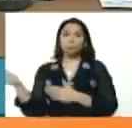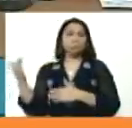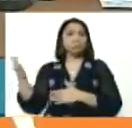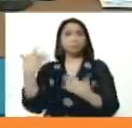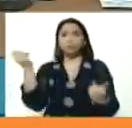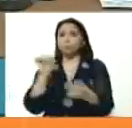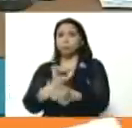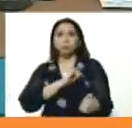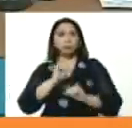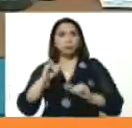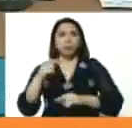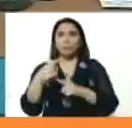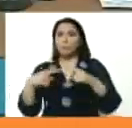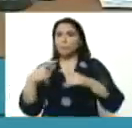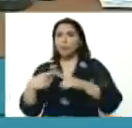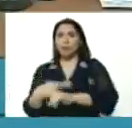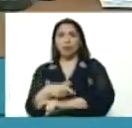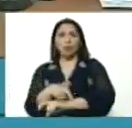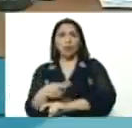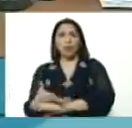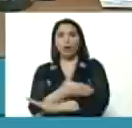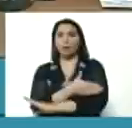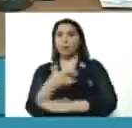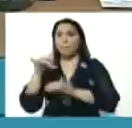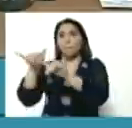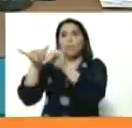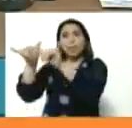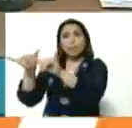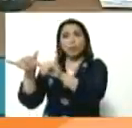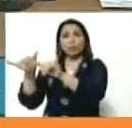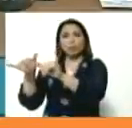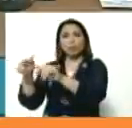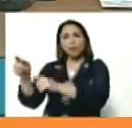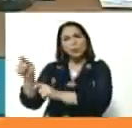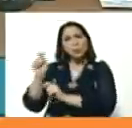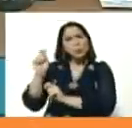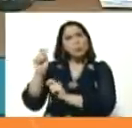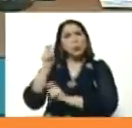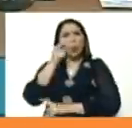Media hora antes, esos mismos estaban pescando,